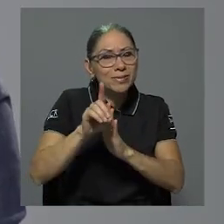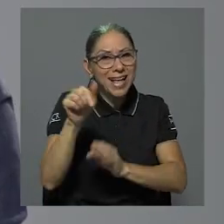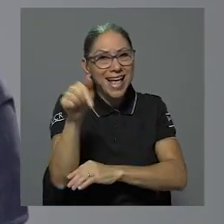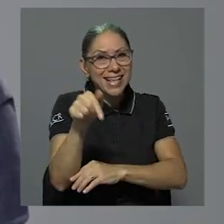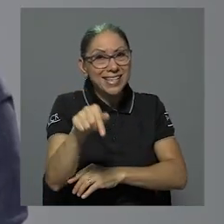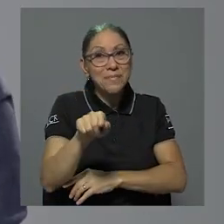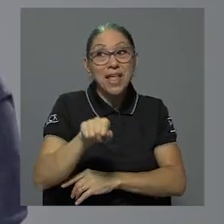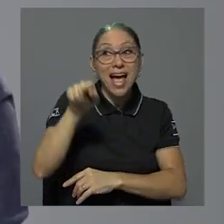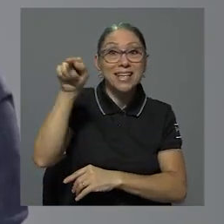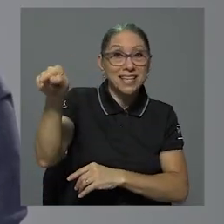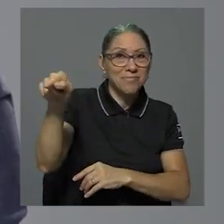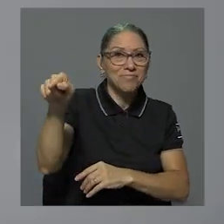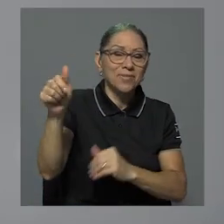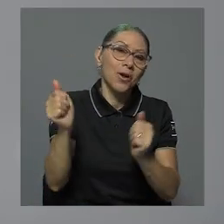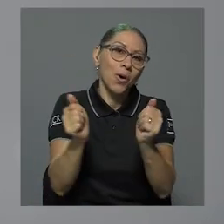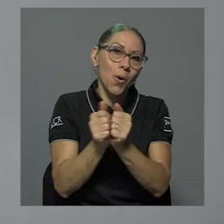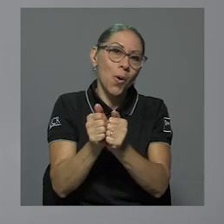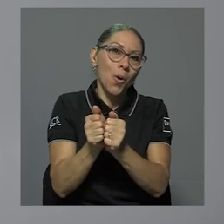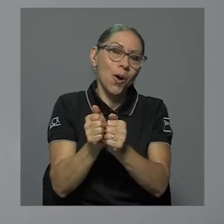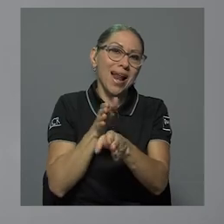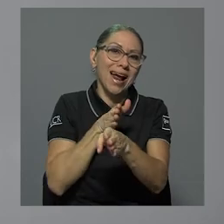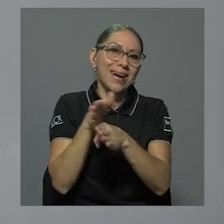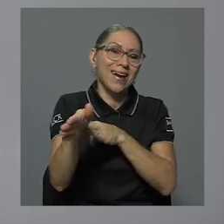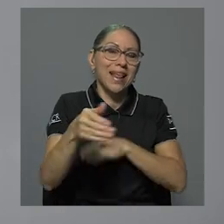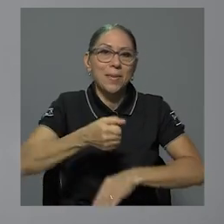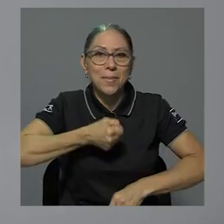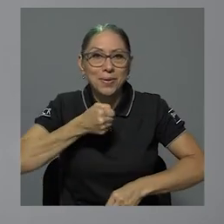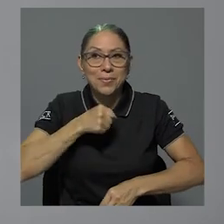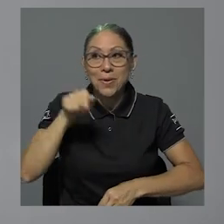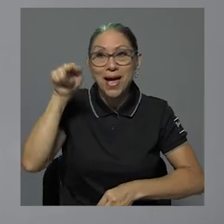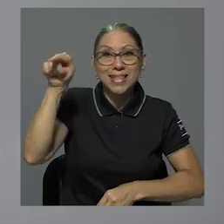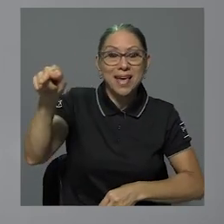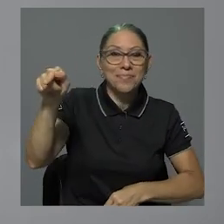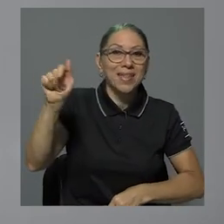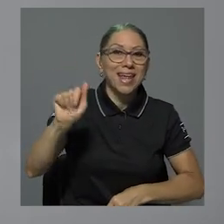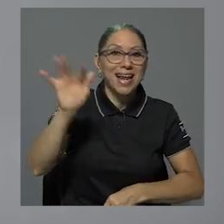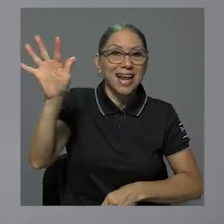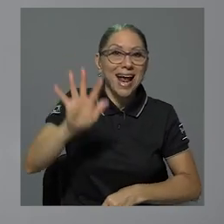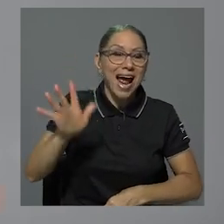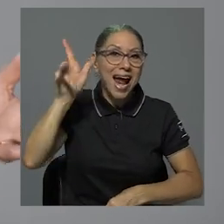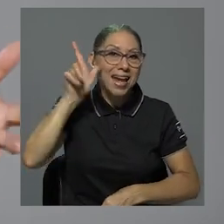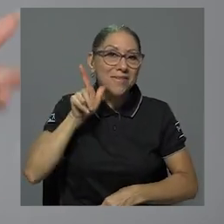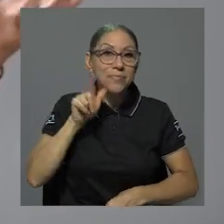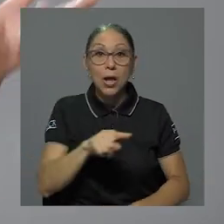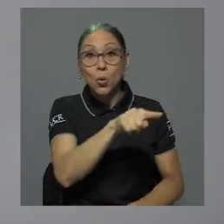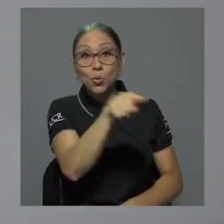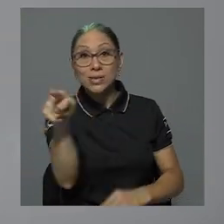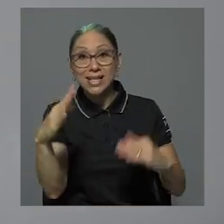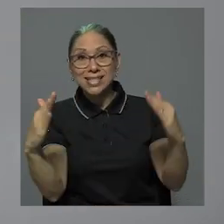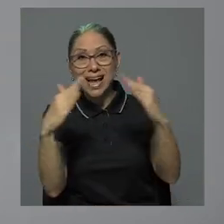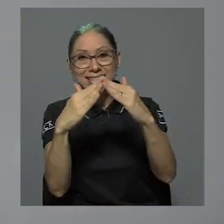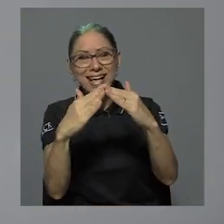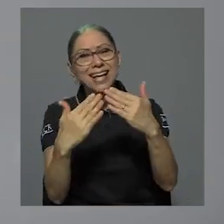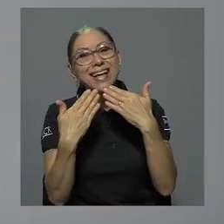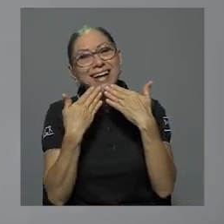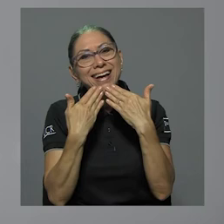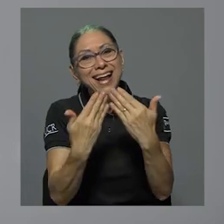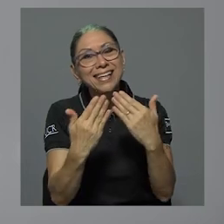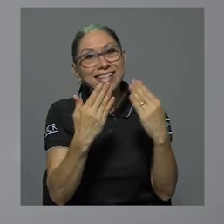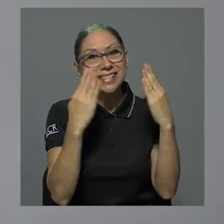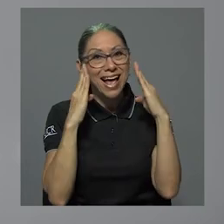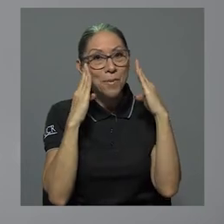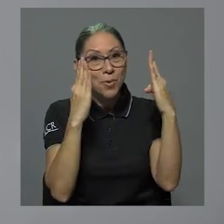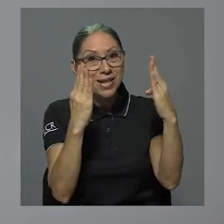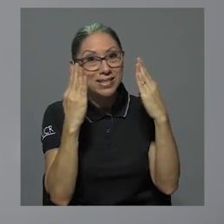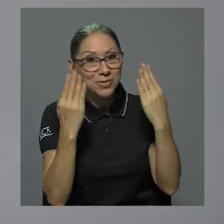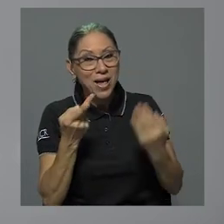de ustedes allá en comunicación en el área del Caribe. Bueno, a ustedes en su casa, muchísimas gracias por habernos puesto atención a